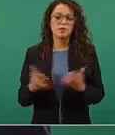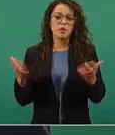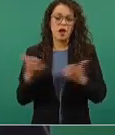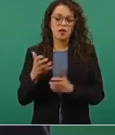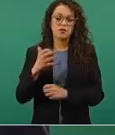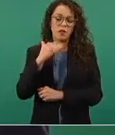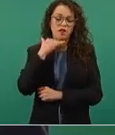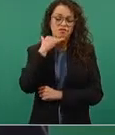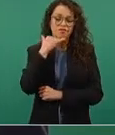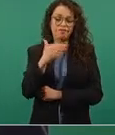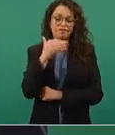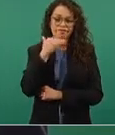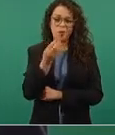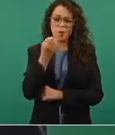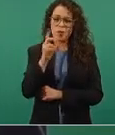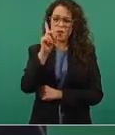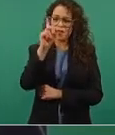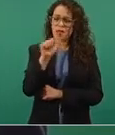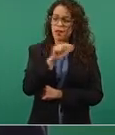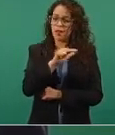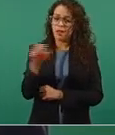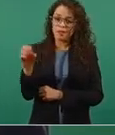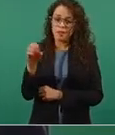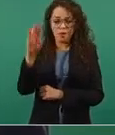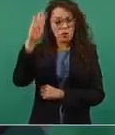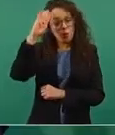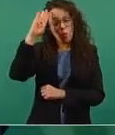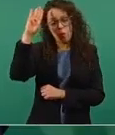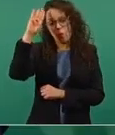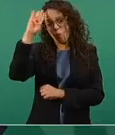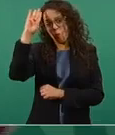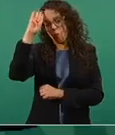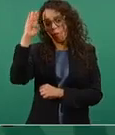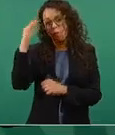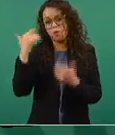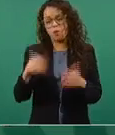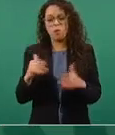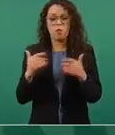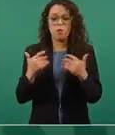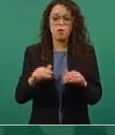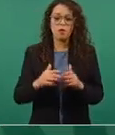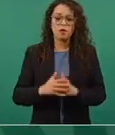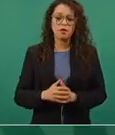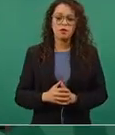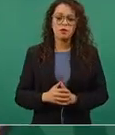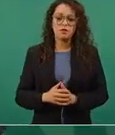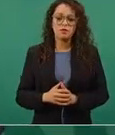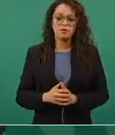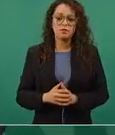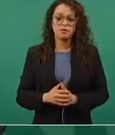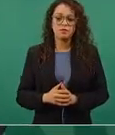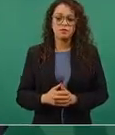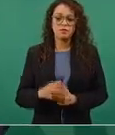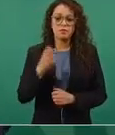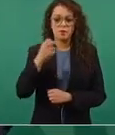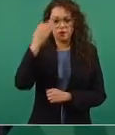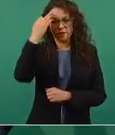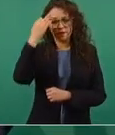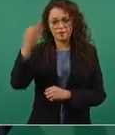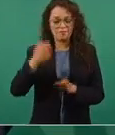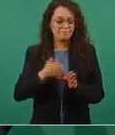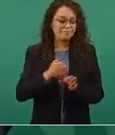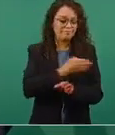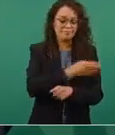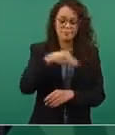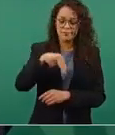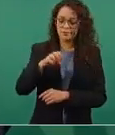es mucho el daño causado en el periodo neoliberal a Pemex y